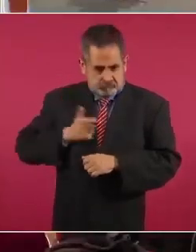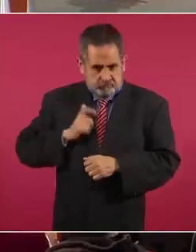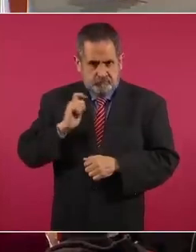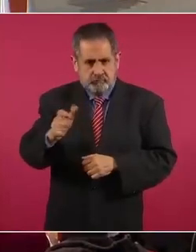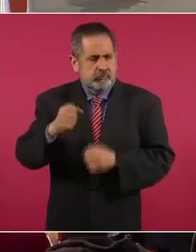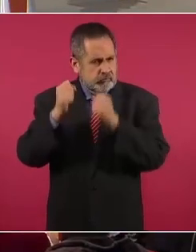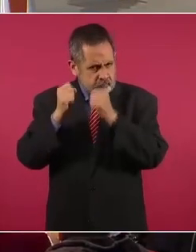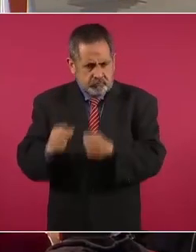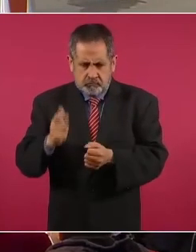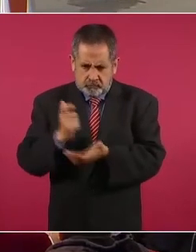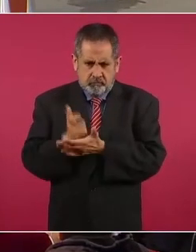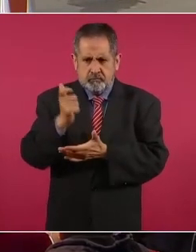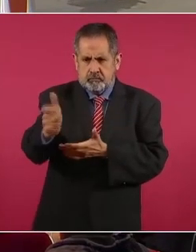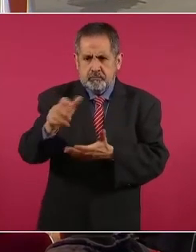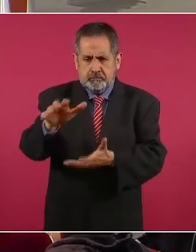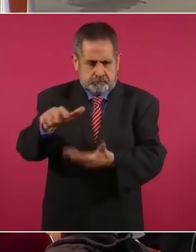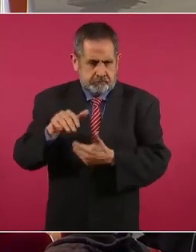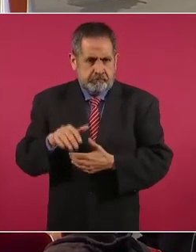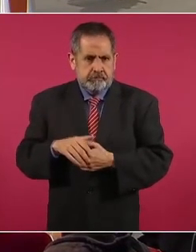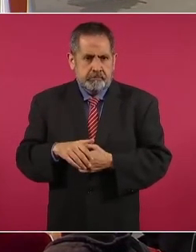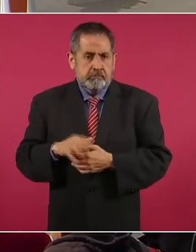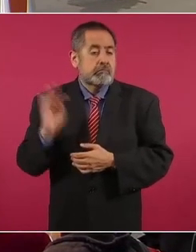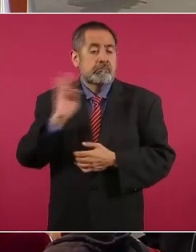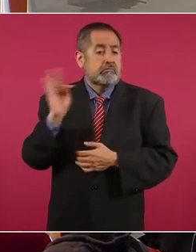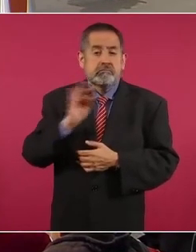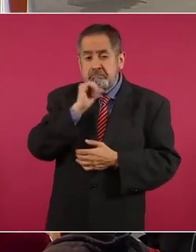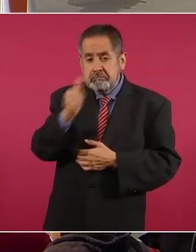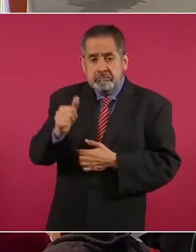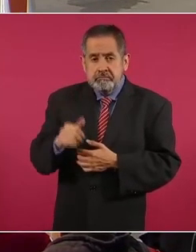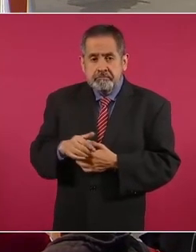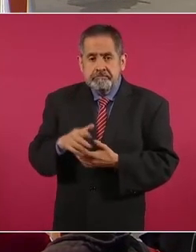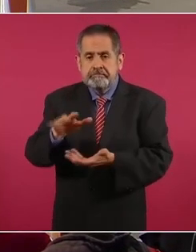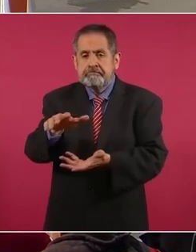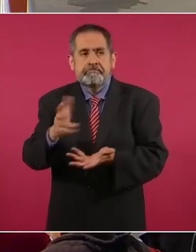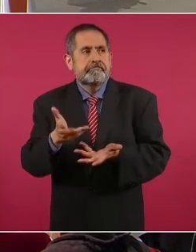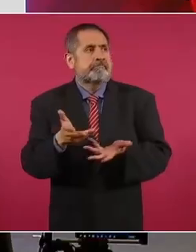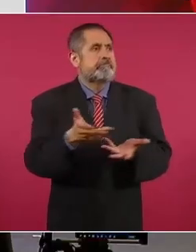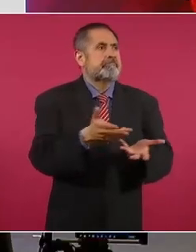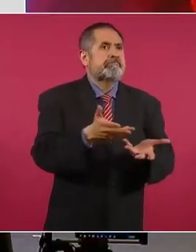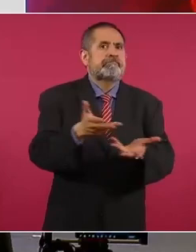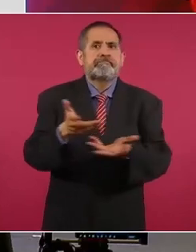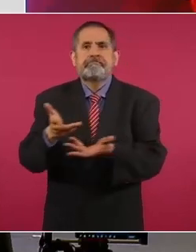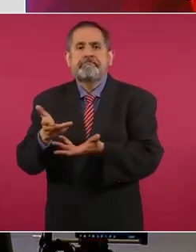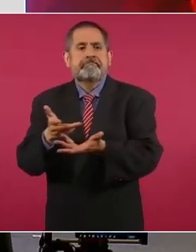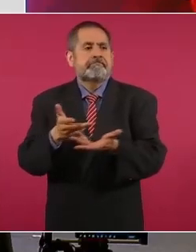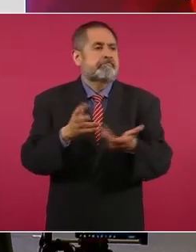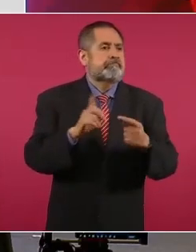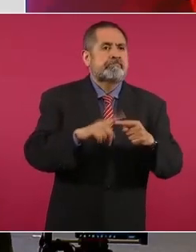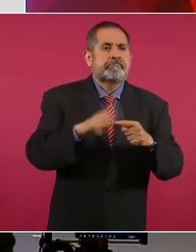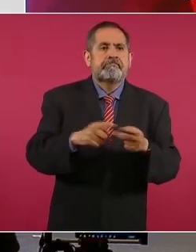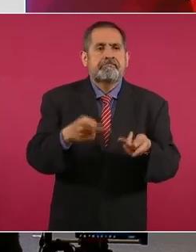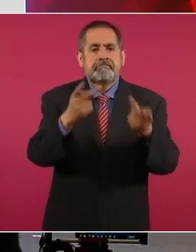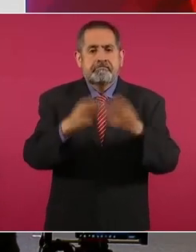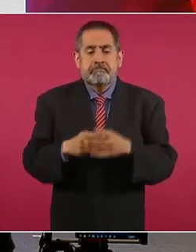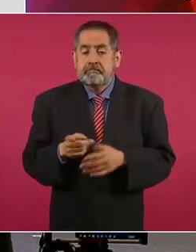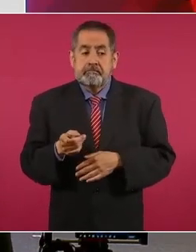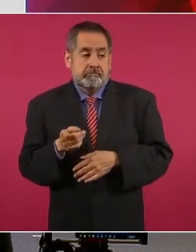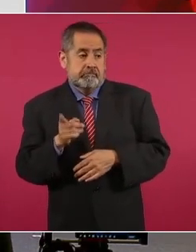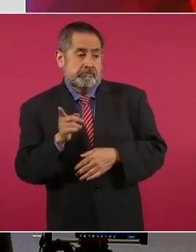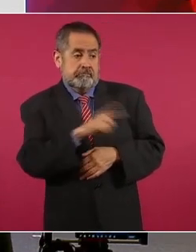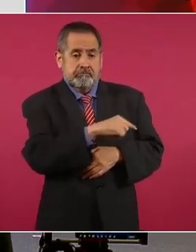precios de garantía, los llamados intermediarios,